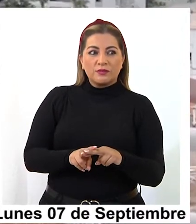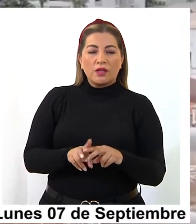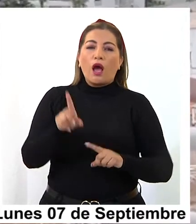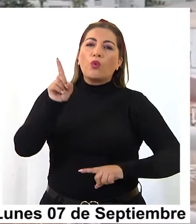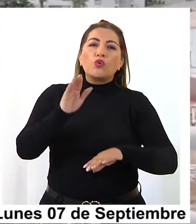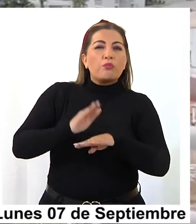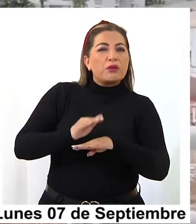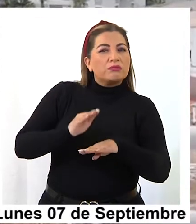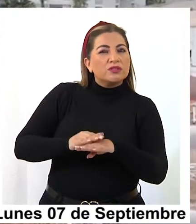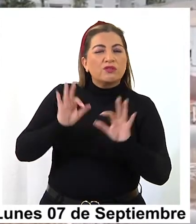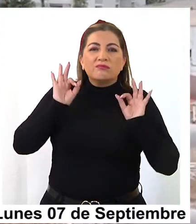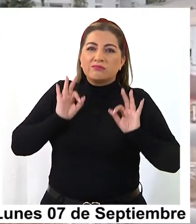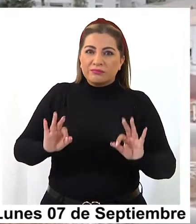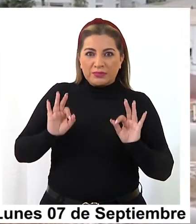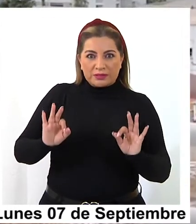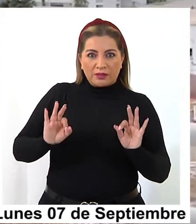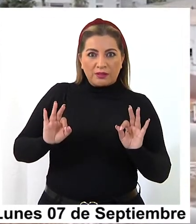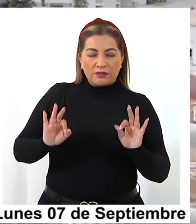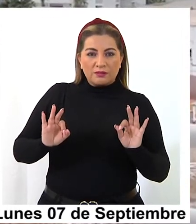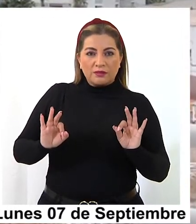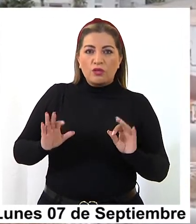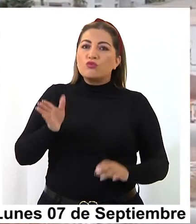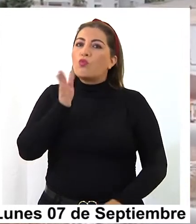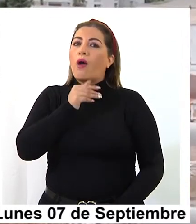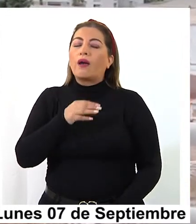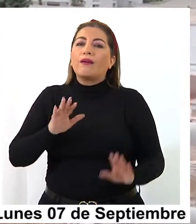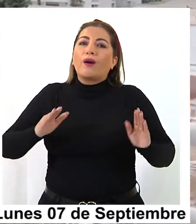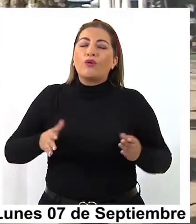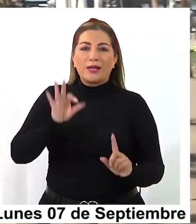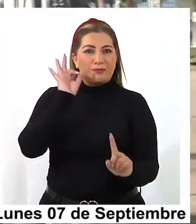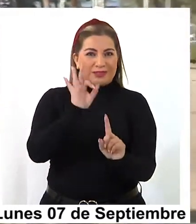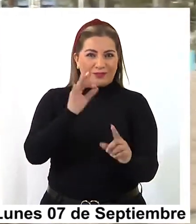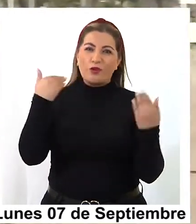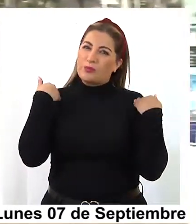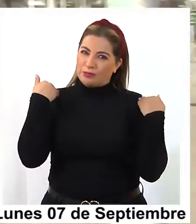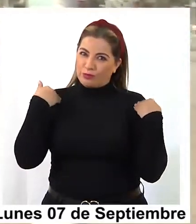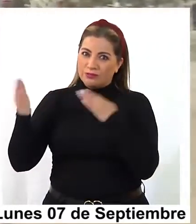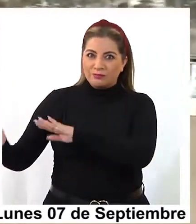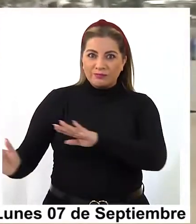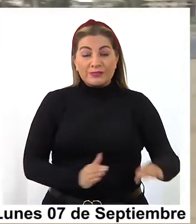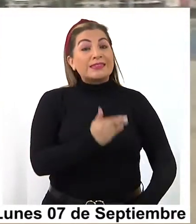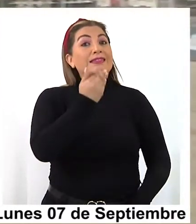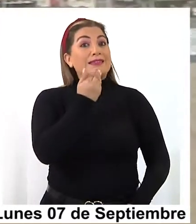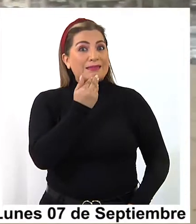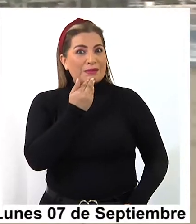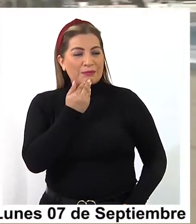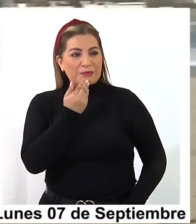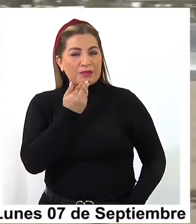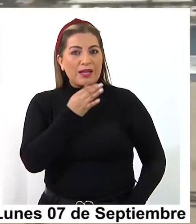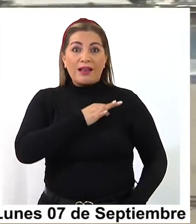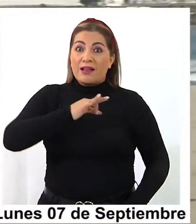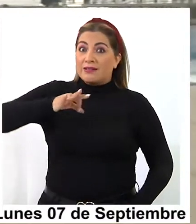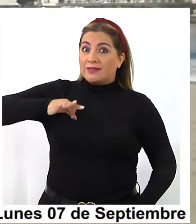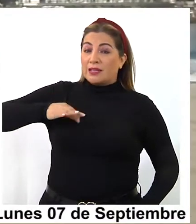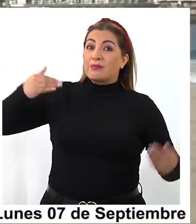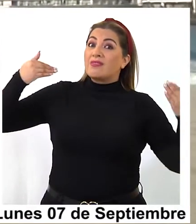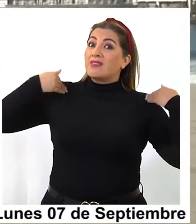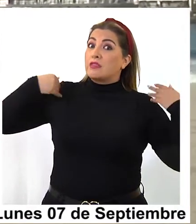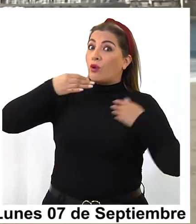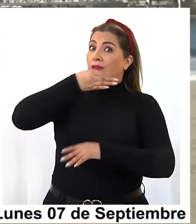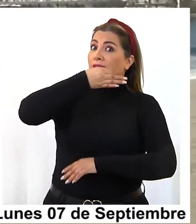temporales, y en este caso no existe uno específico para este tipo de actividad. Por último, tal como mencionó el Ceremi de Deportes,